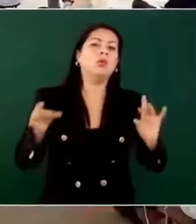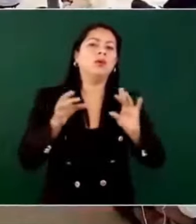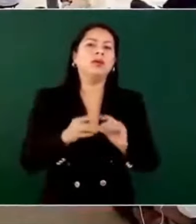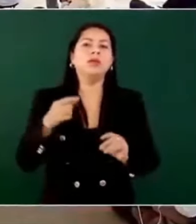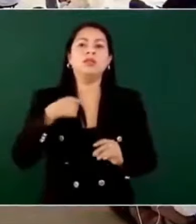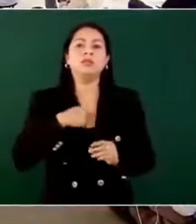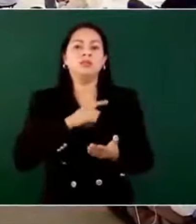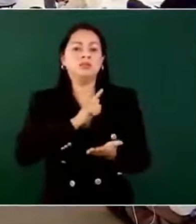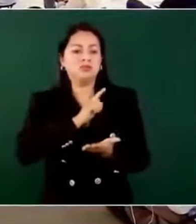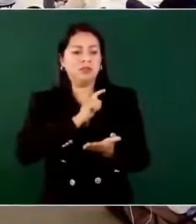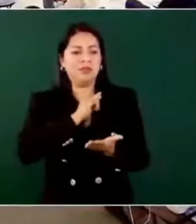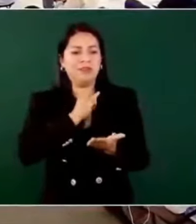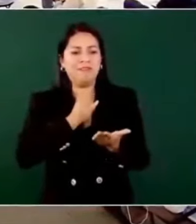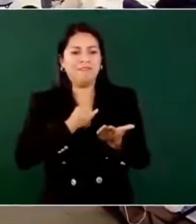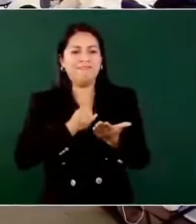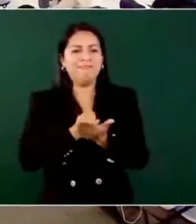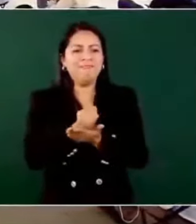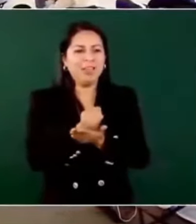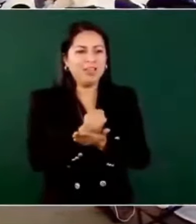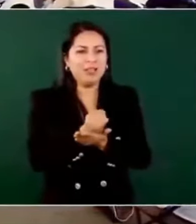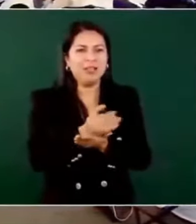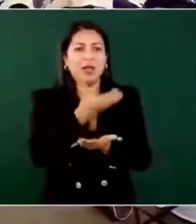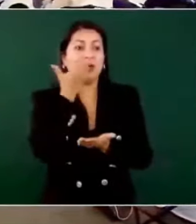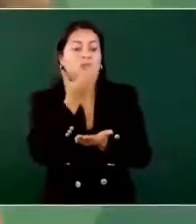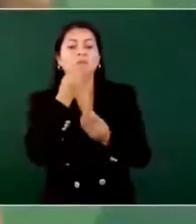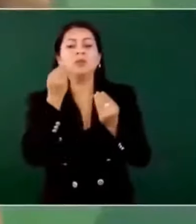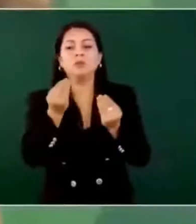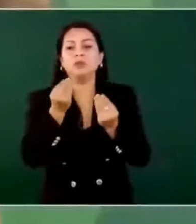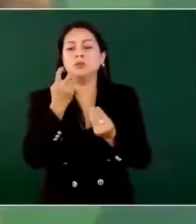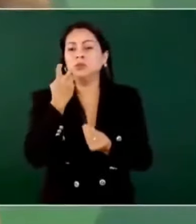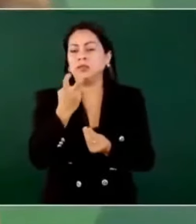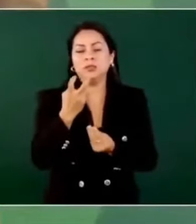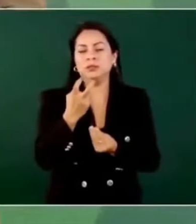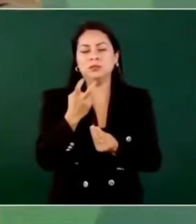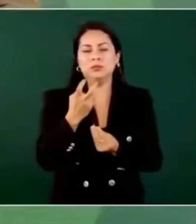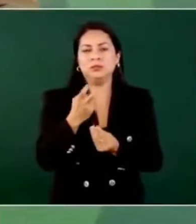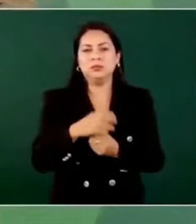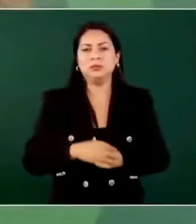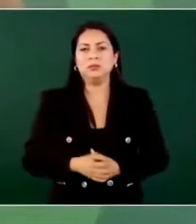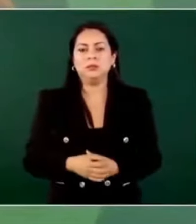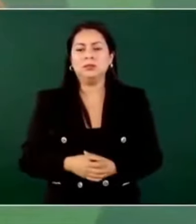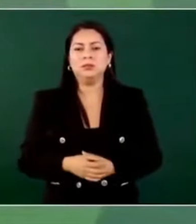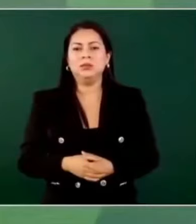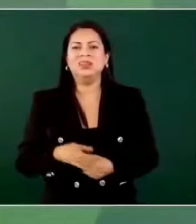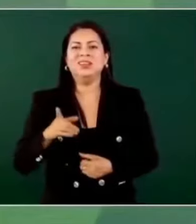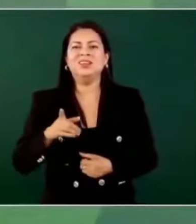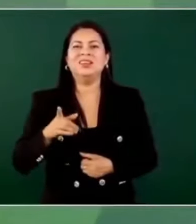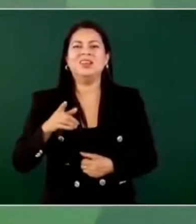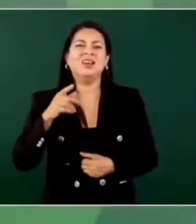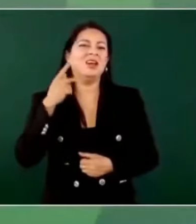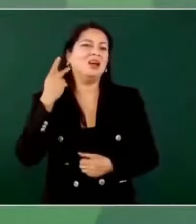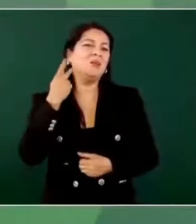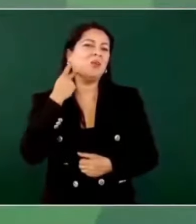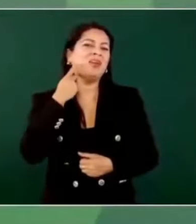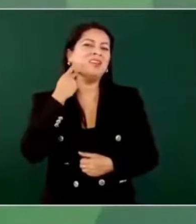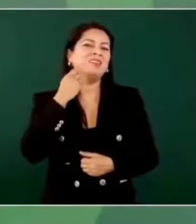soy leal, se acostumbra mucho eso en la vieja política,